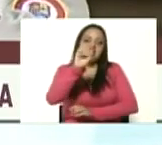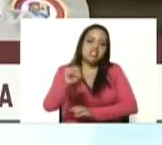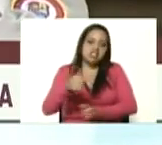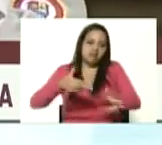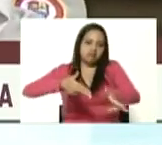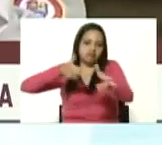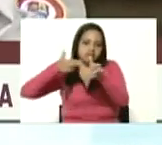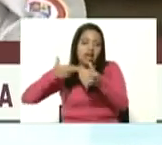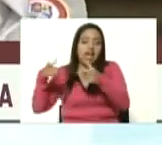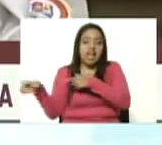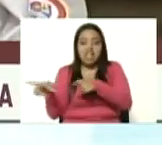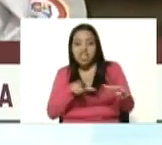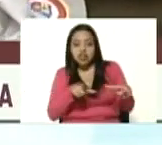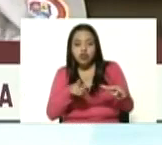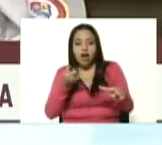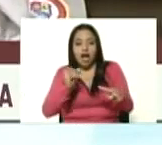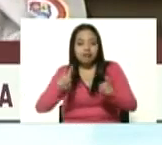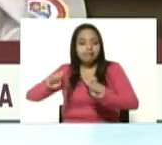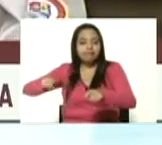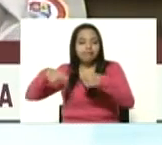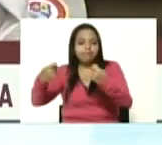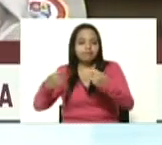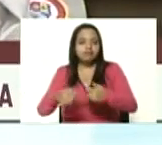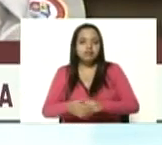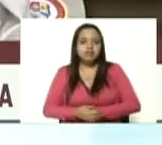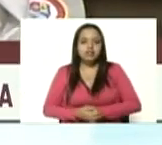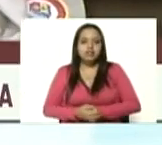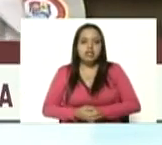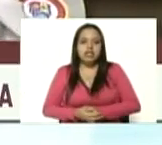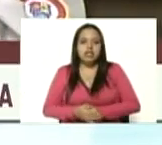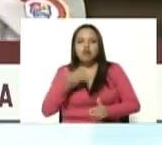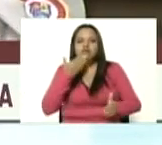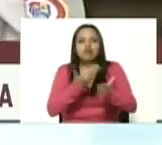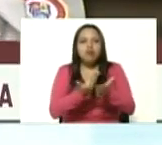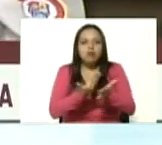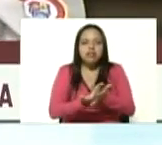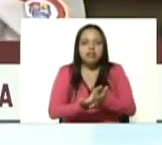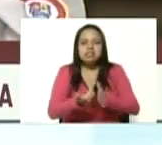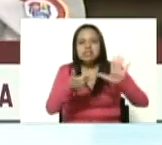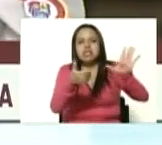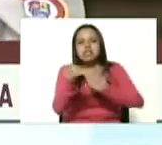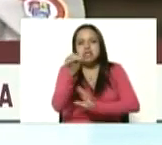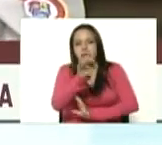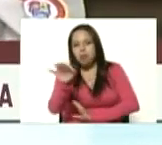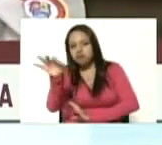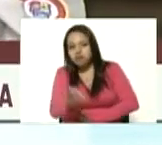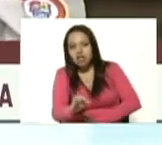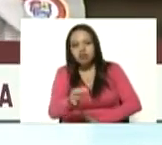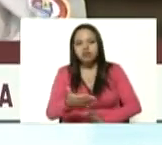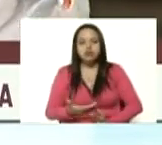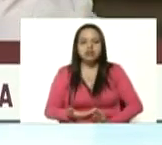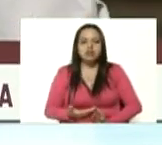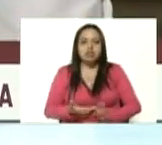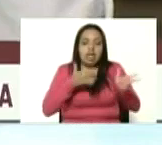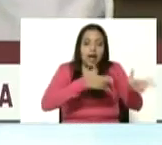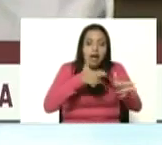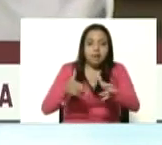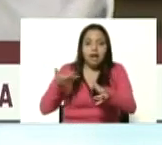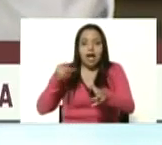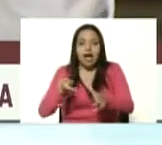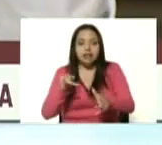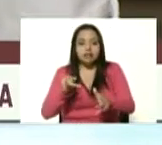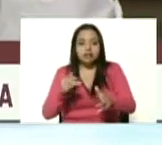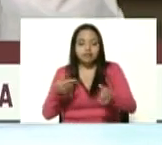estamos proponiendo que el 60% de ese equipo de combate vayan a la